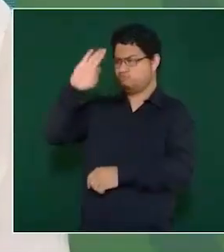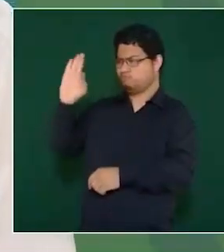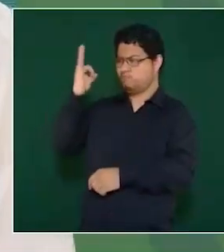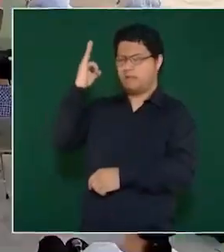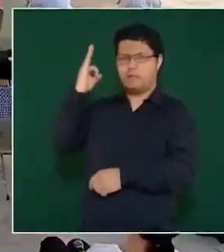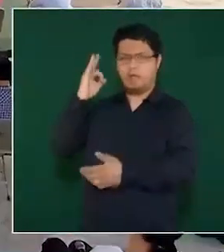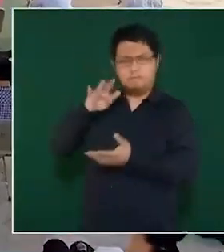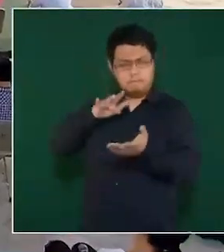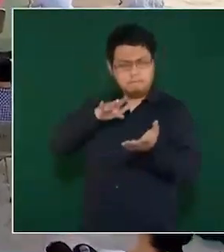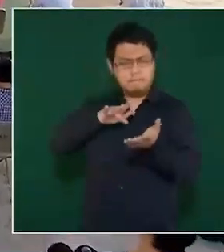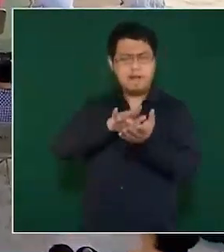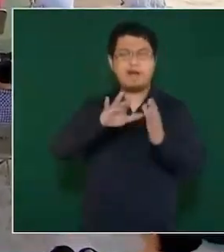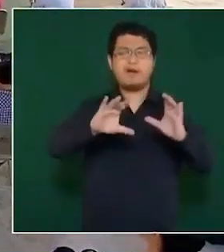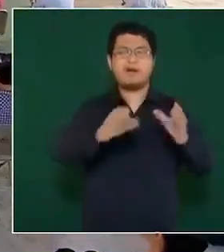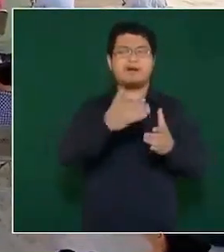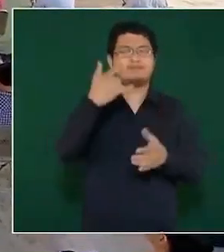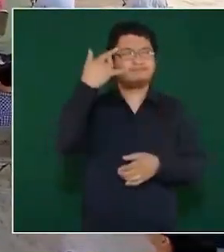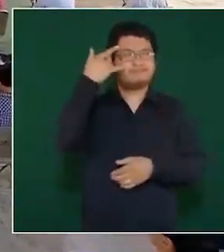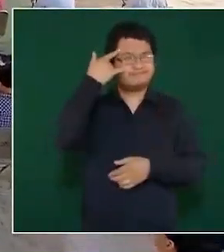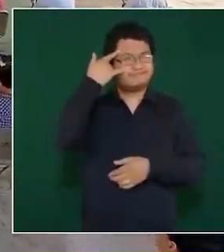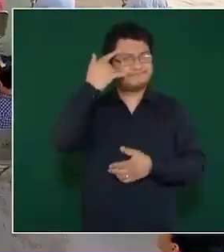Entonces, vamos a escuchar a Laida. Gracias.